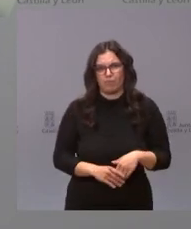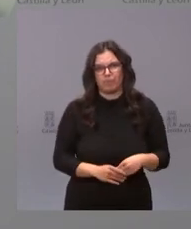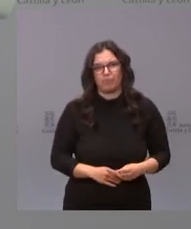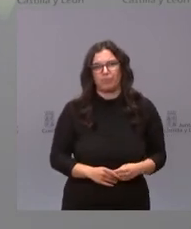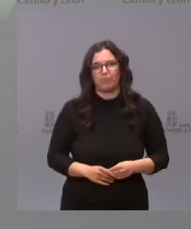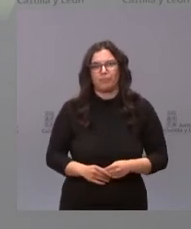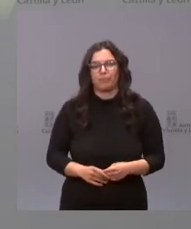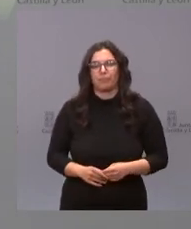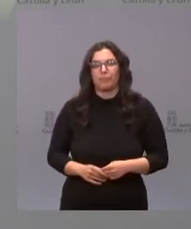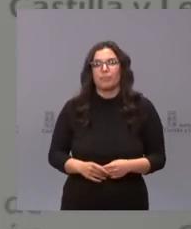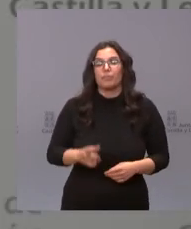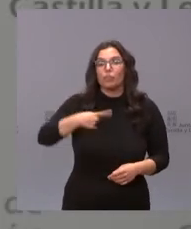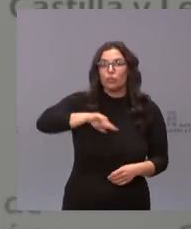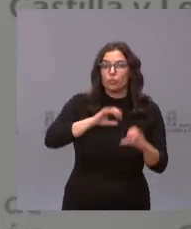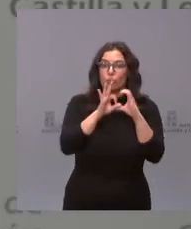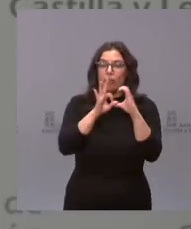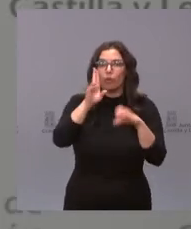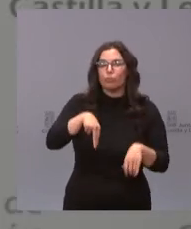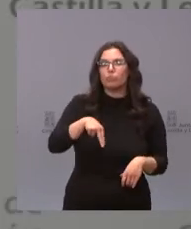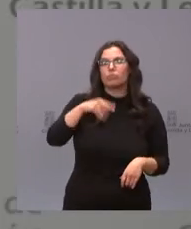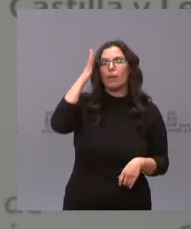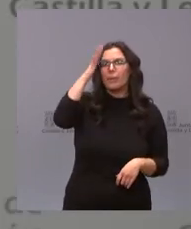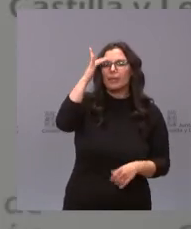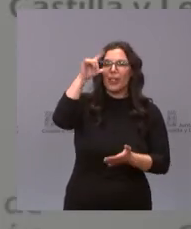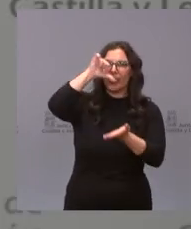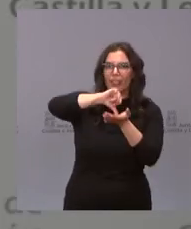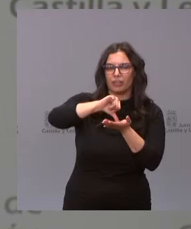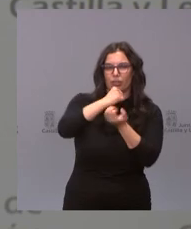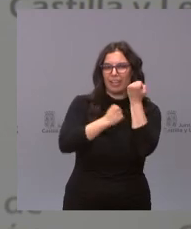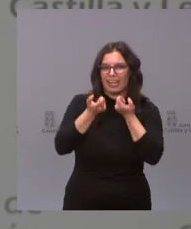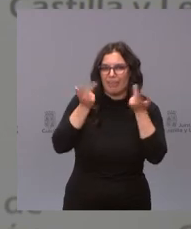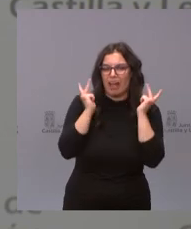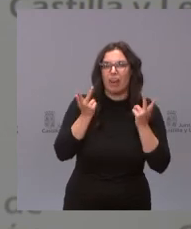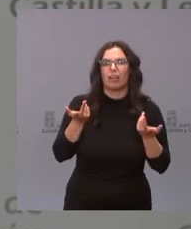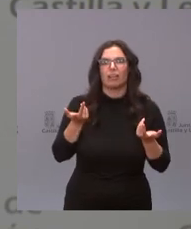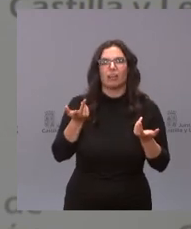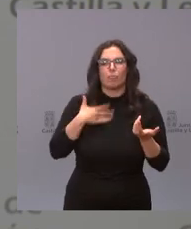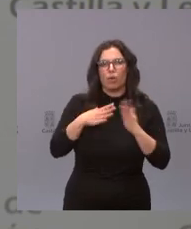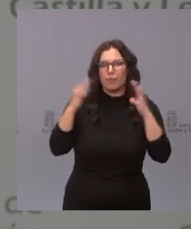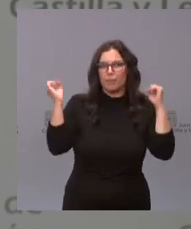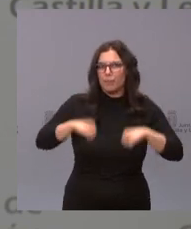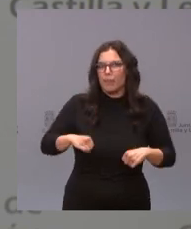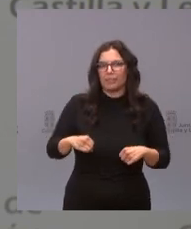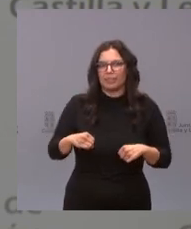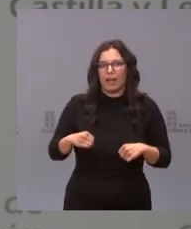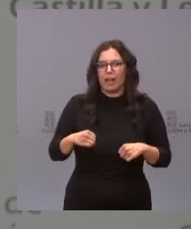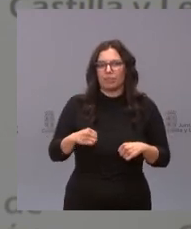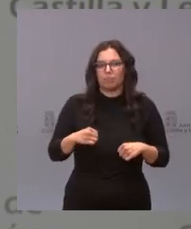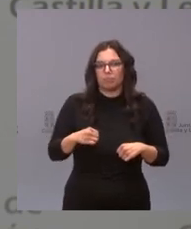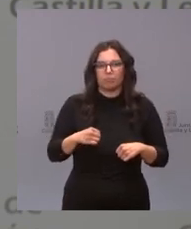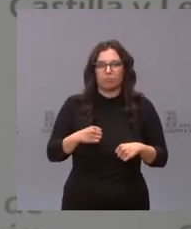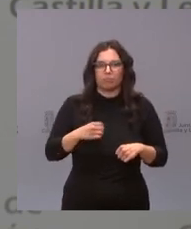Ciudadanos es un partido de centro y es un partido de centro liberal que puede pactar unos acuerdos con los partidos